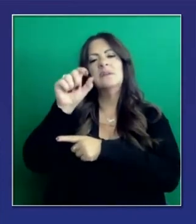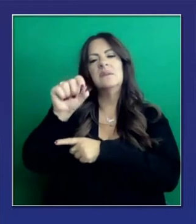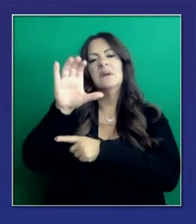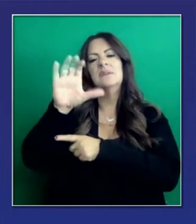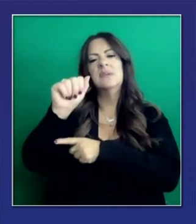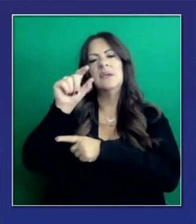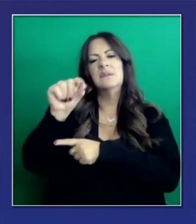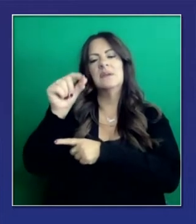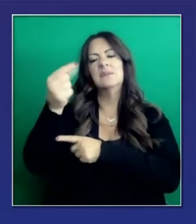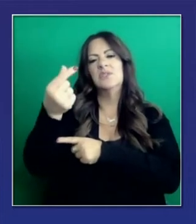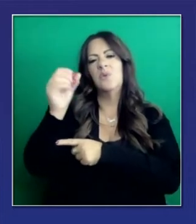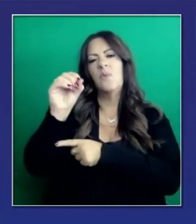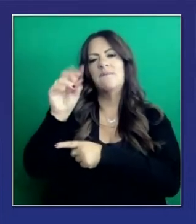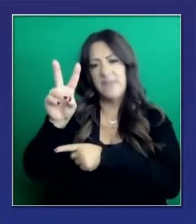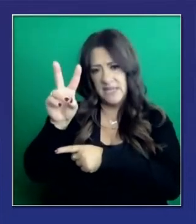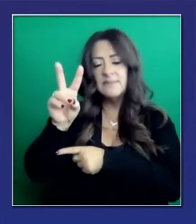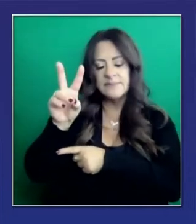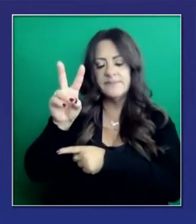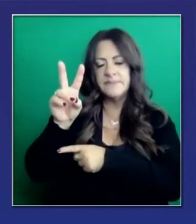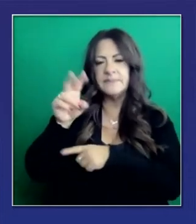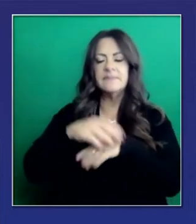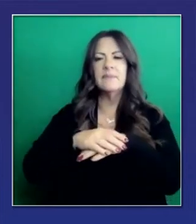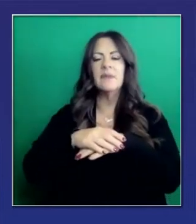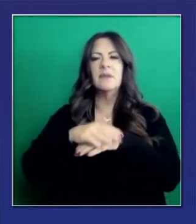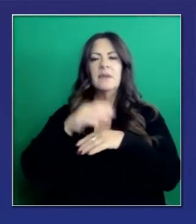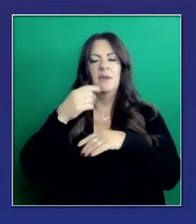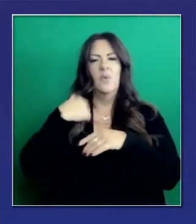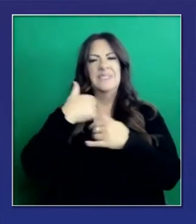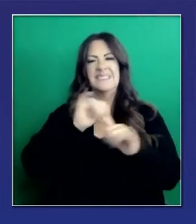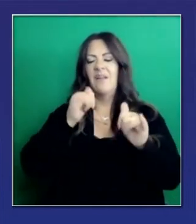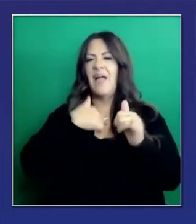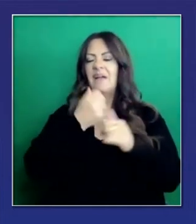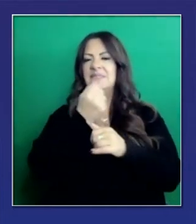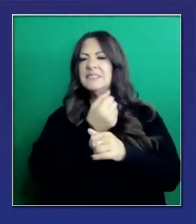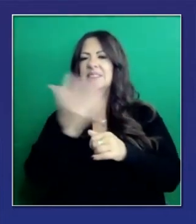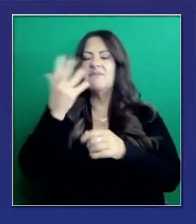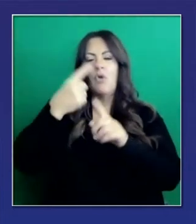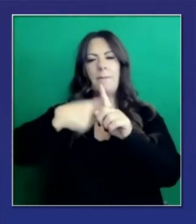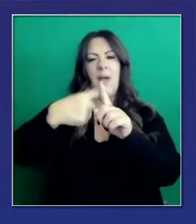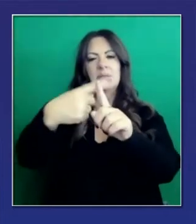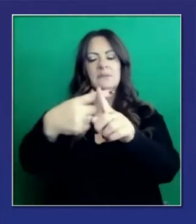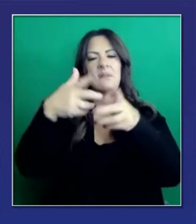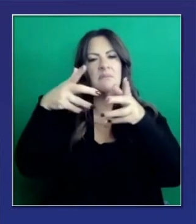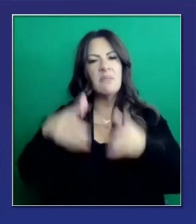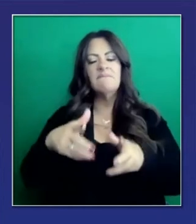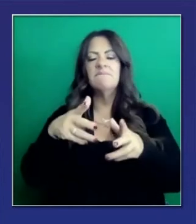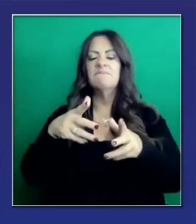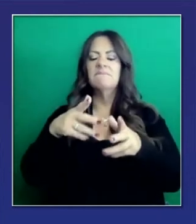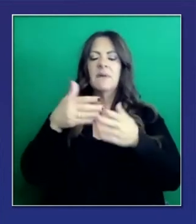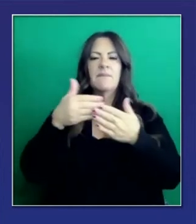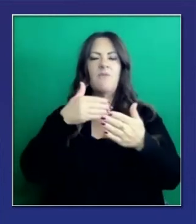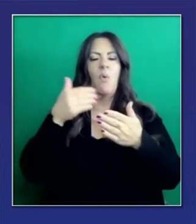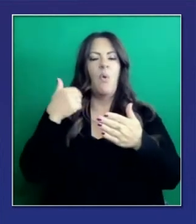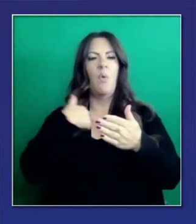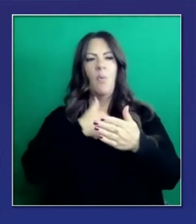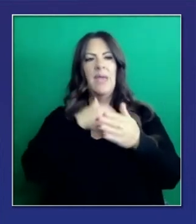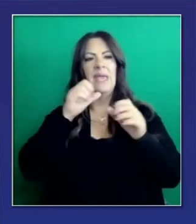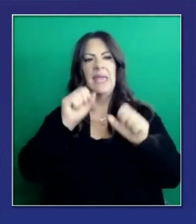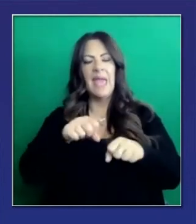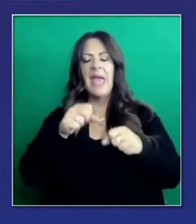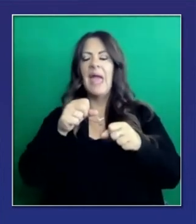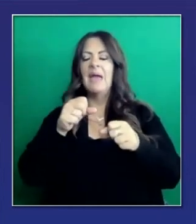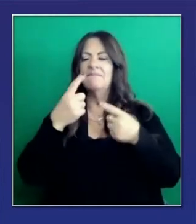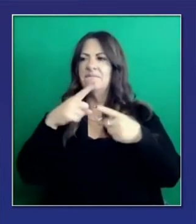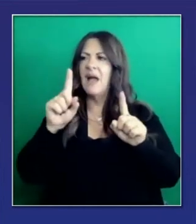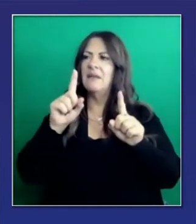a través de este periodo, al próximo número de meses, hasta que nosotros obtengamos esa inmunidad de rebaño basada en la